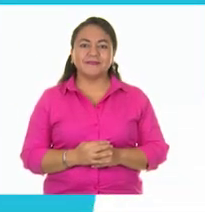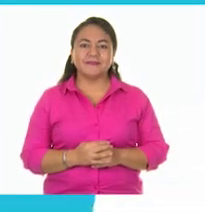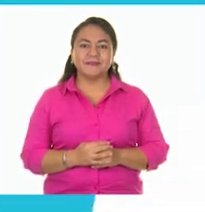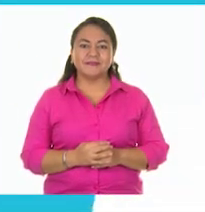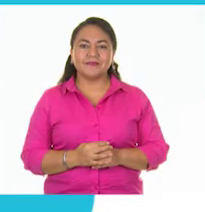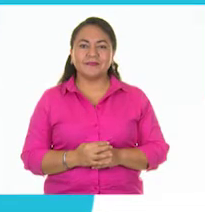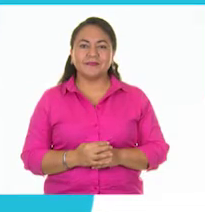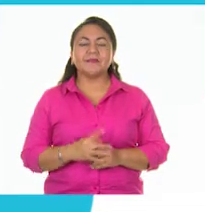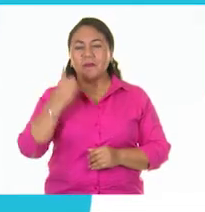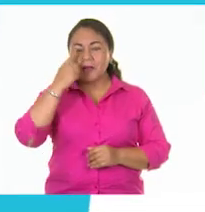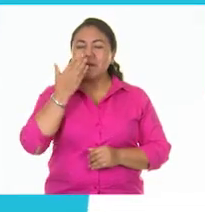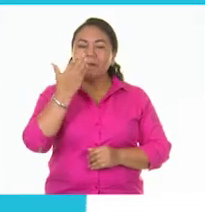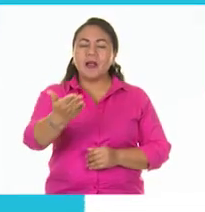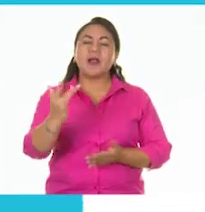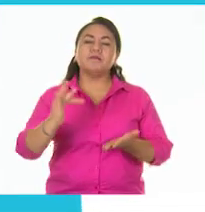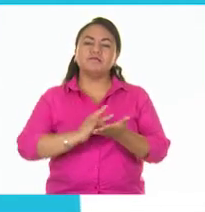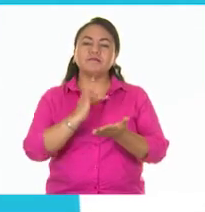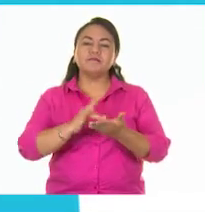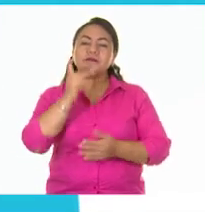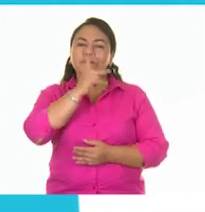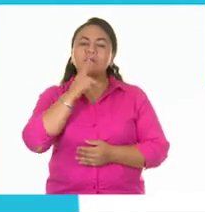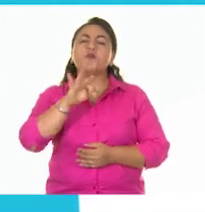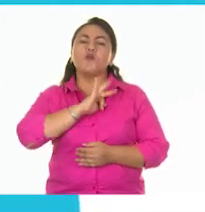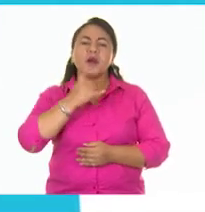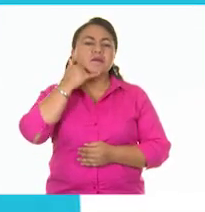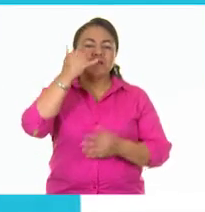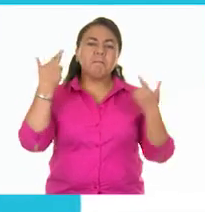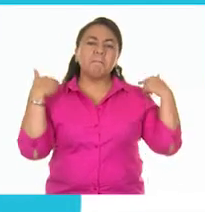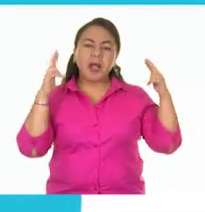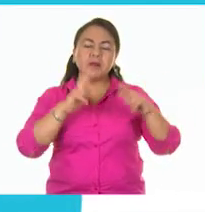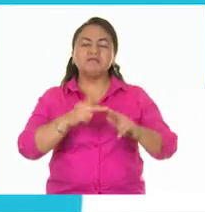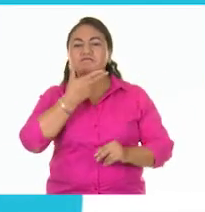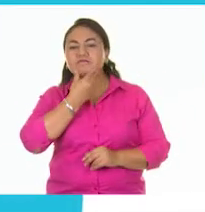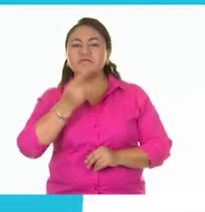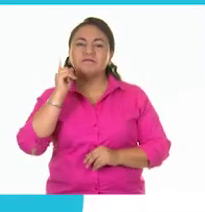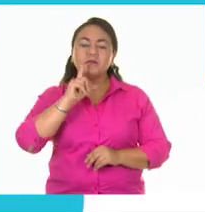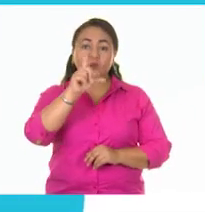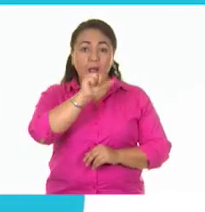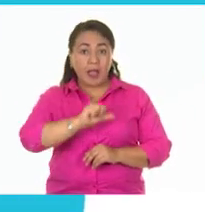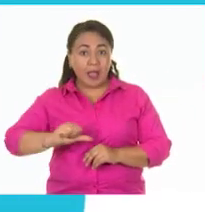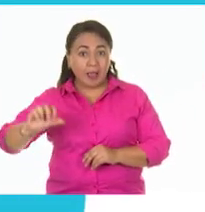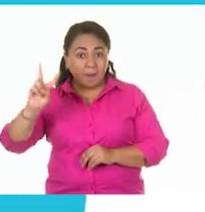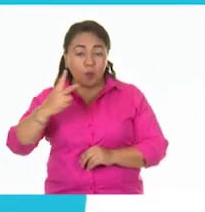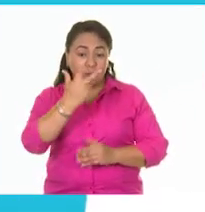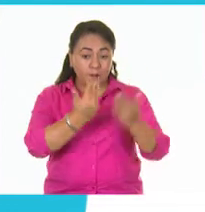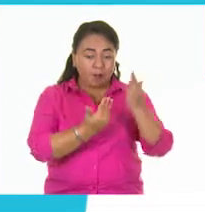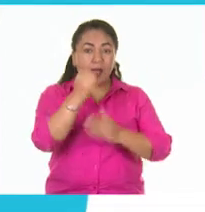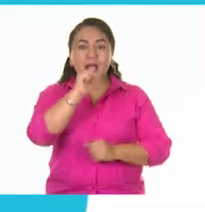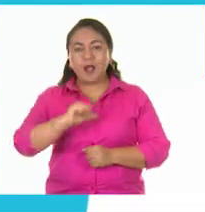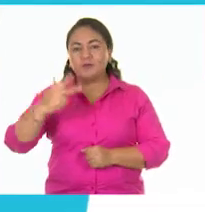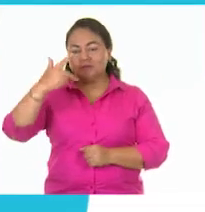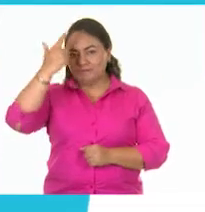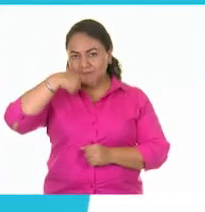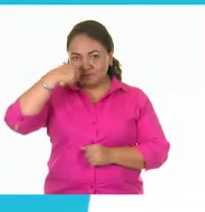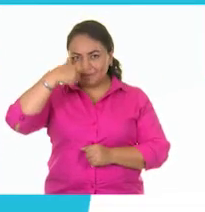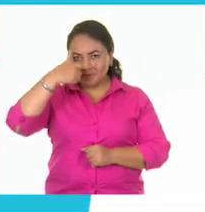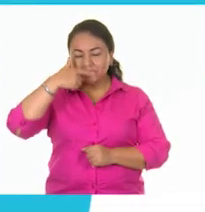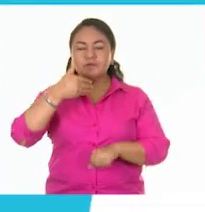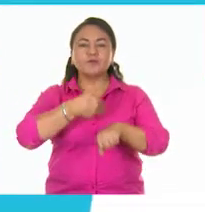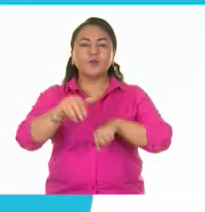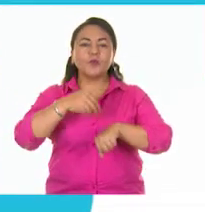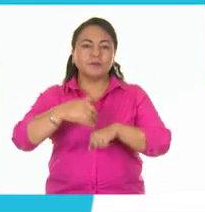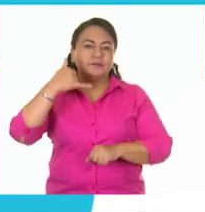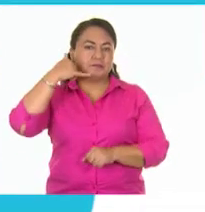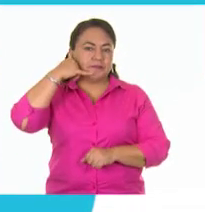Para solicitar apoyo pedagógico, comunícate con maestras y maestros de lunes a viernes de 8 a 20 horas al